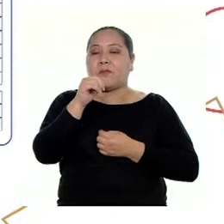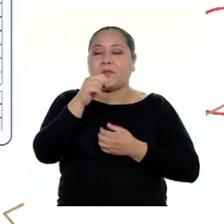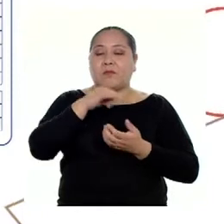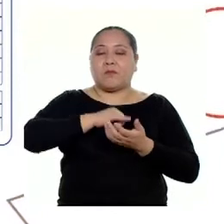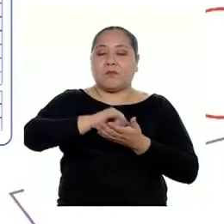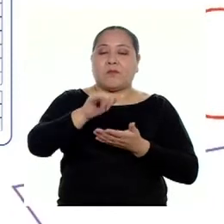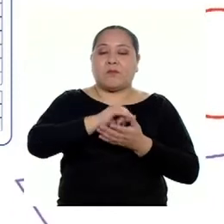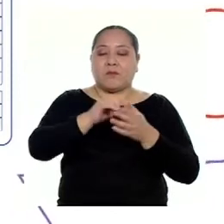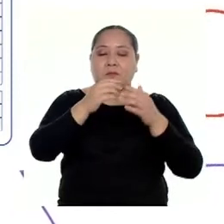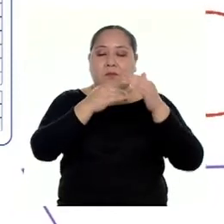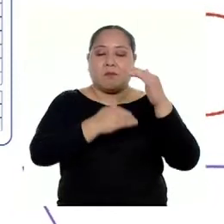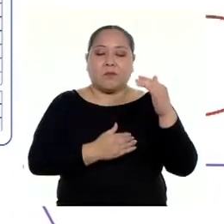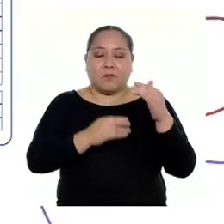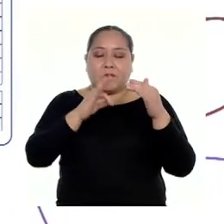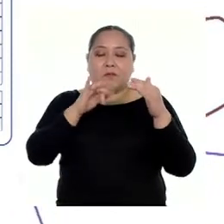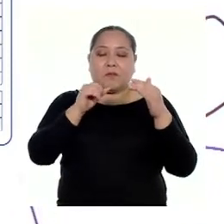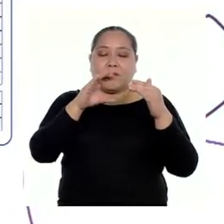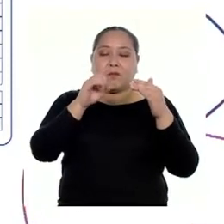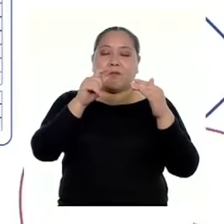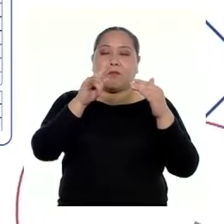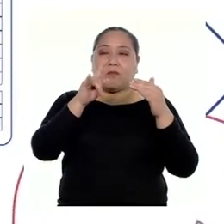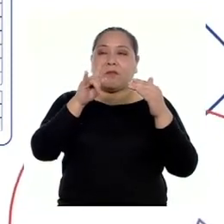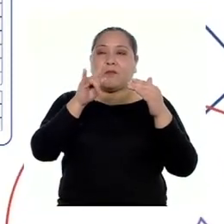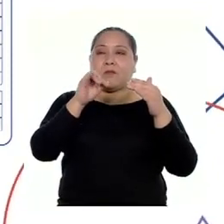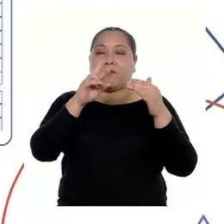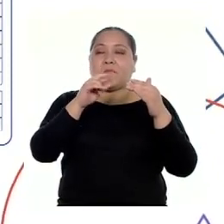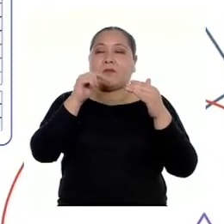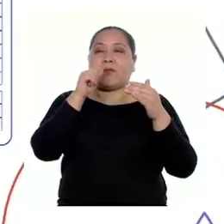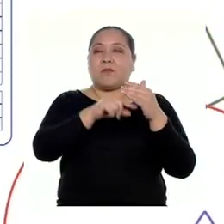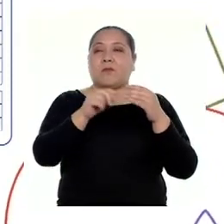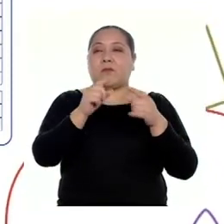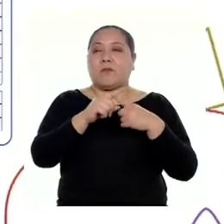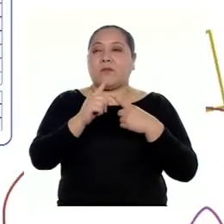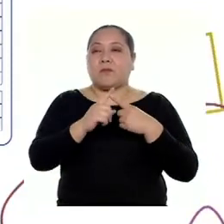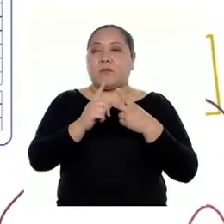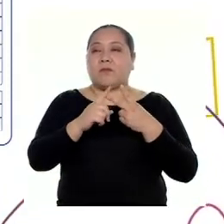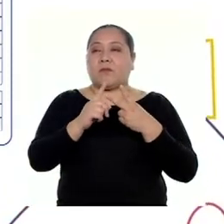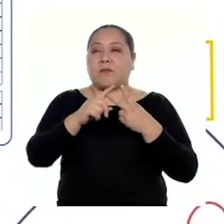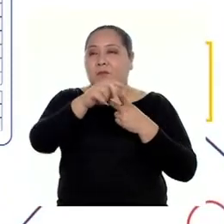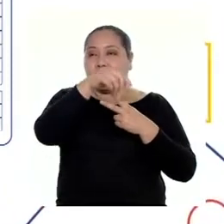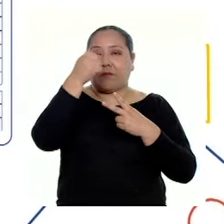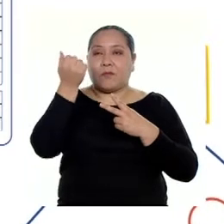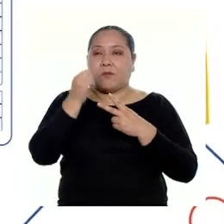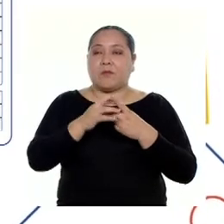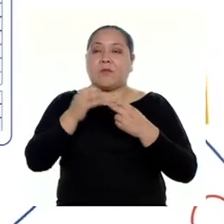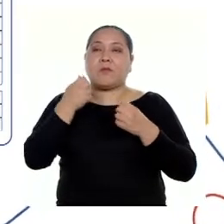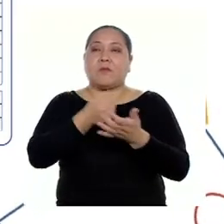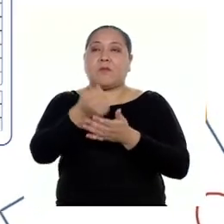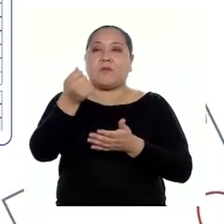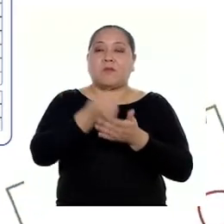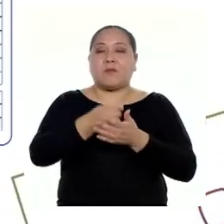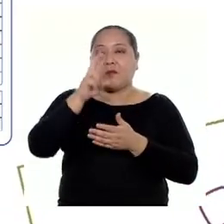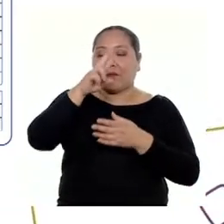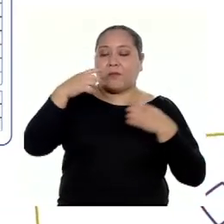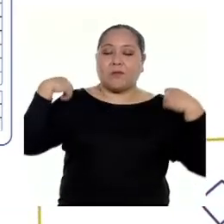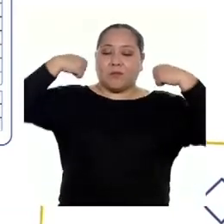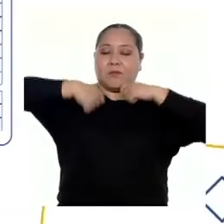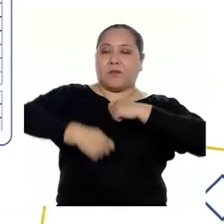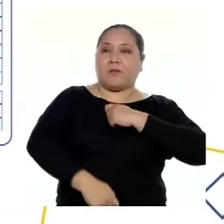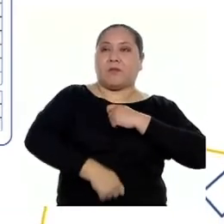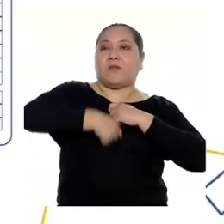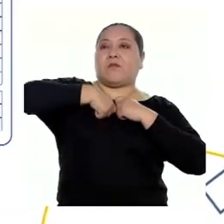emitiendo una factura. Otro dato es saber que la factura es por la compra de dos casacas de polietileno,